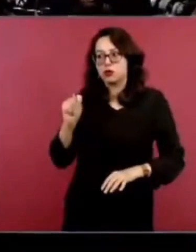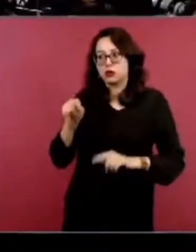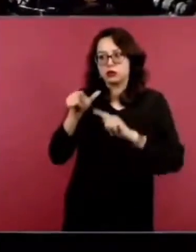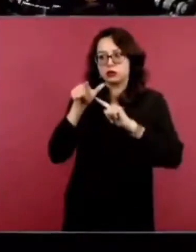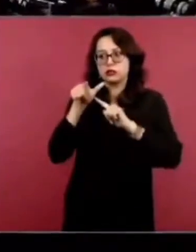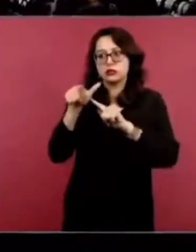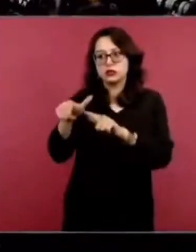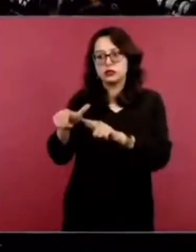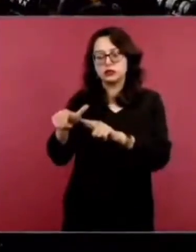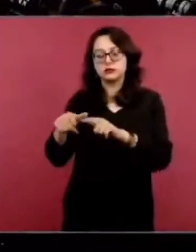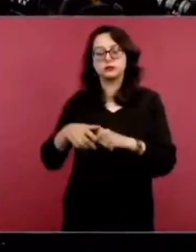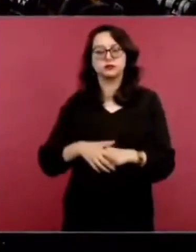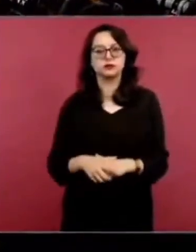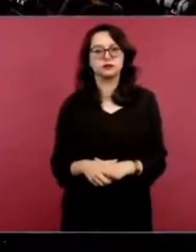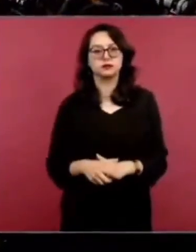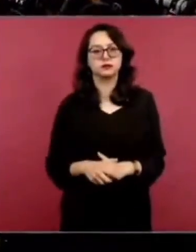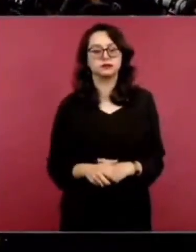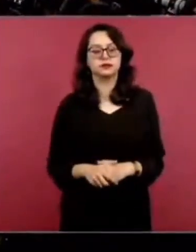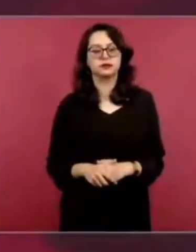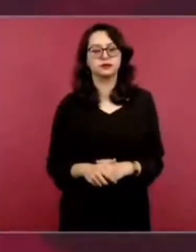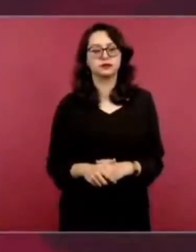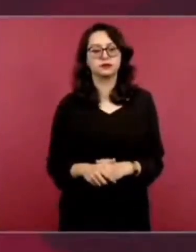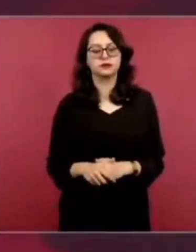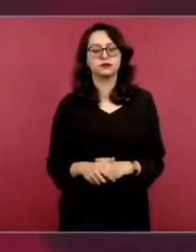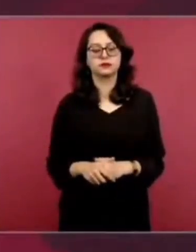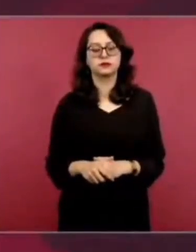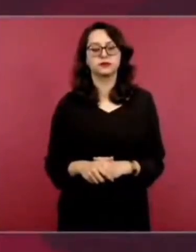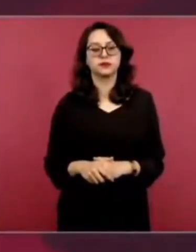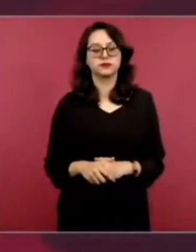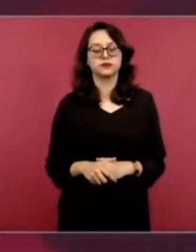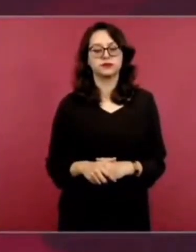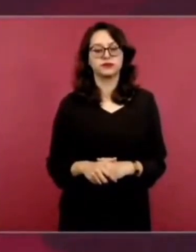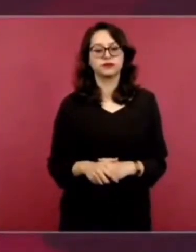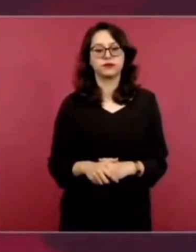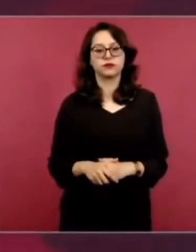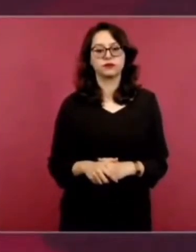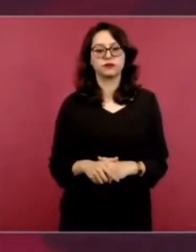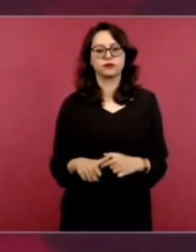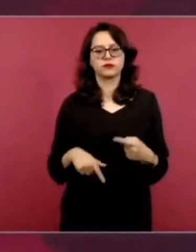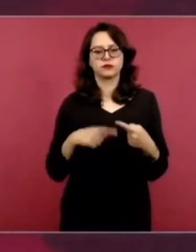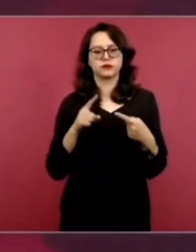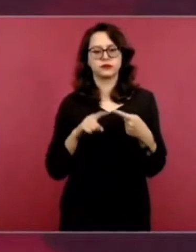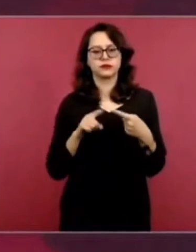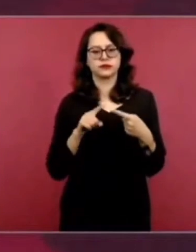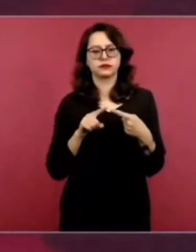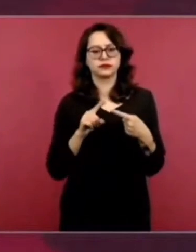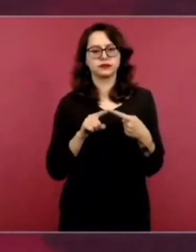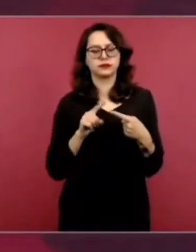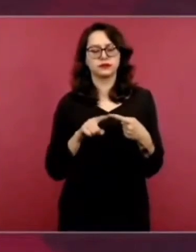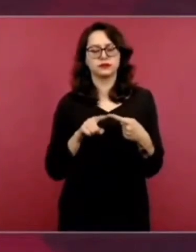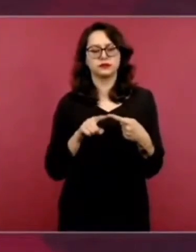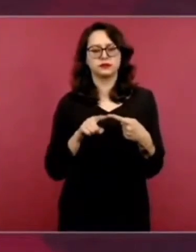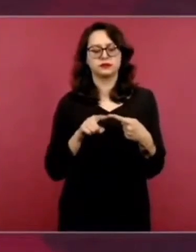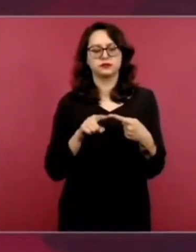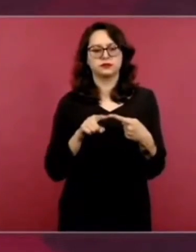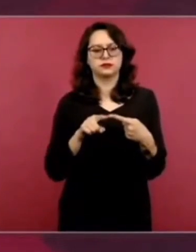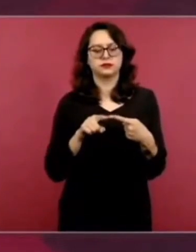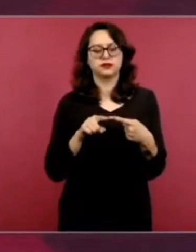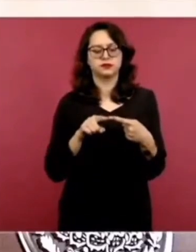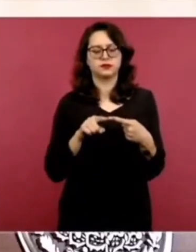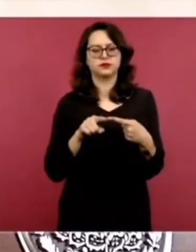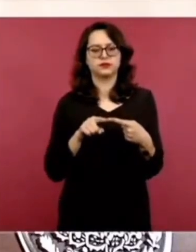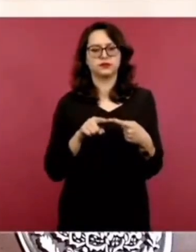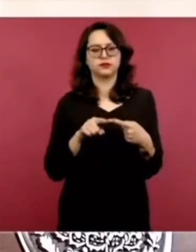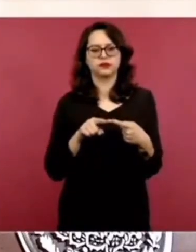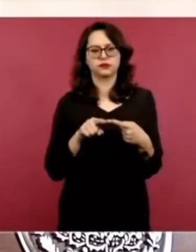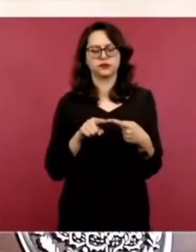Bueno, sobre la primera pregunta, yo creo que